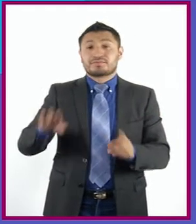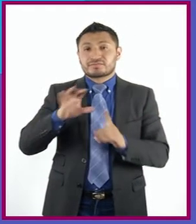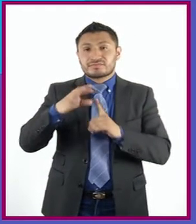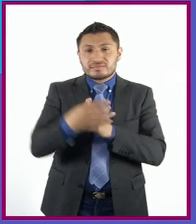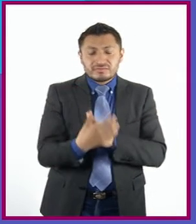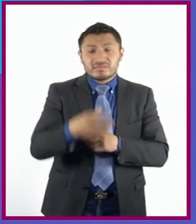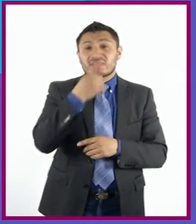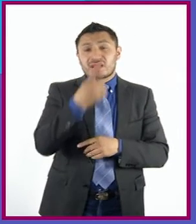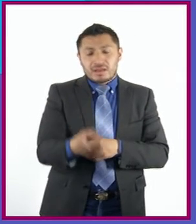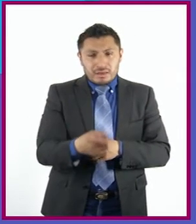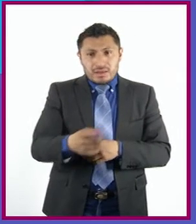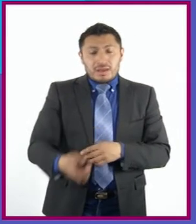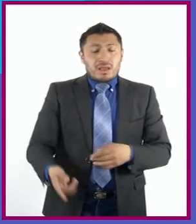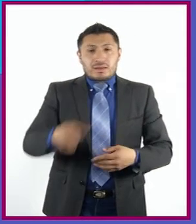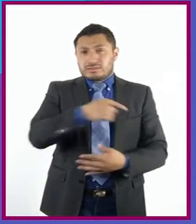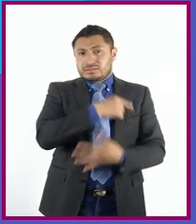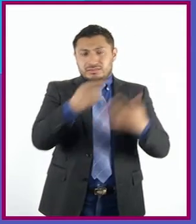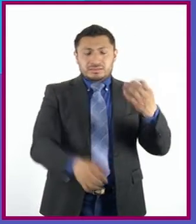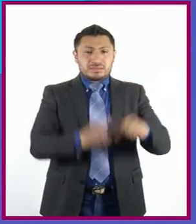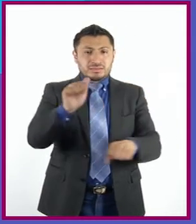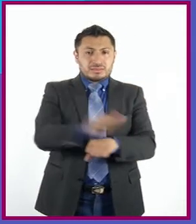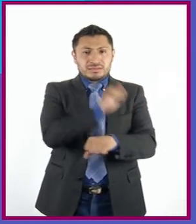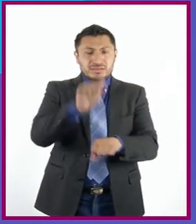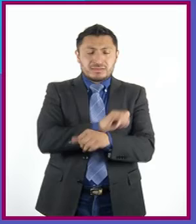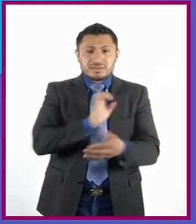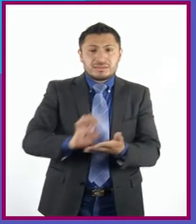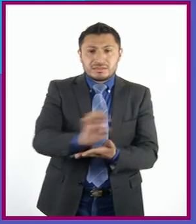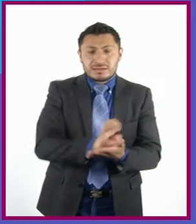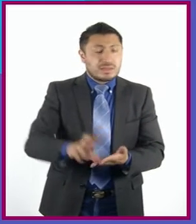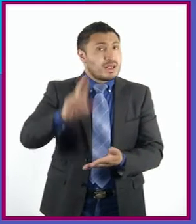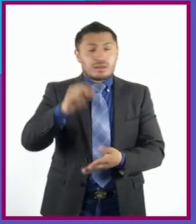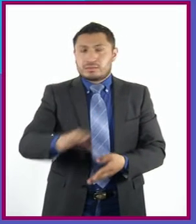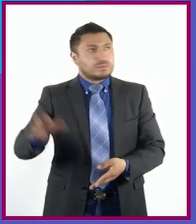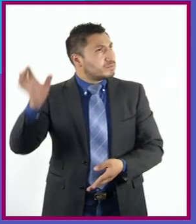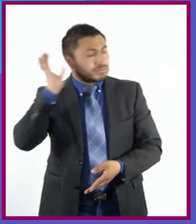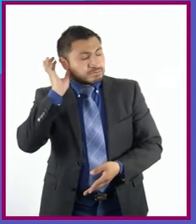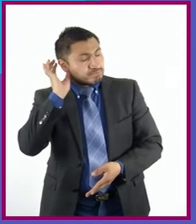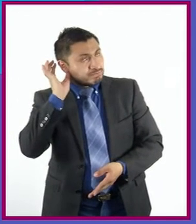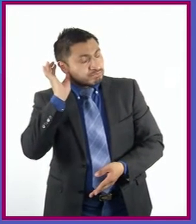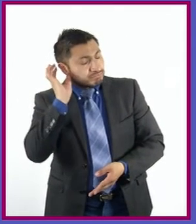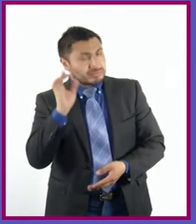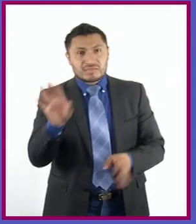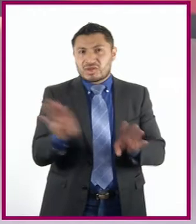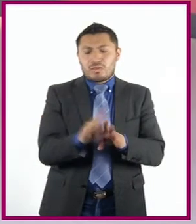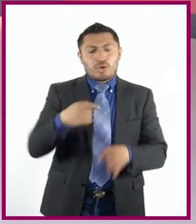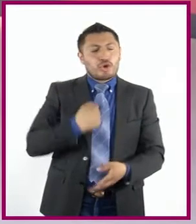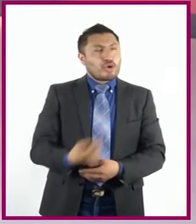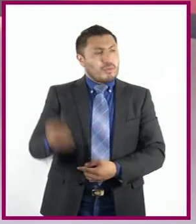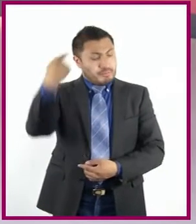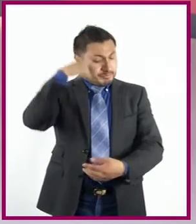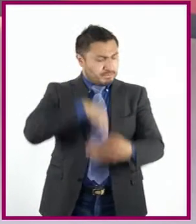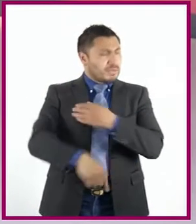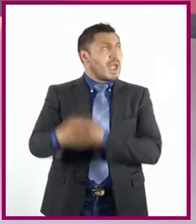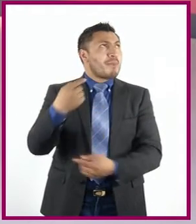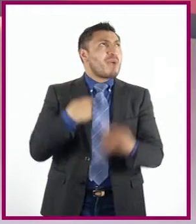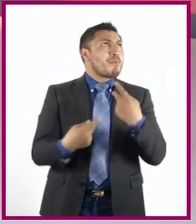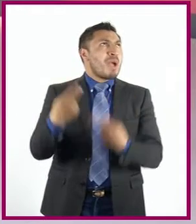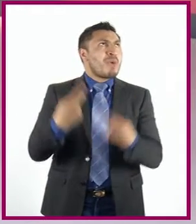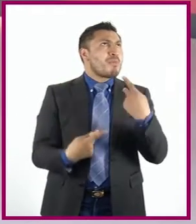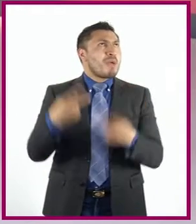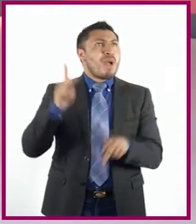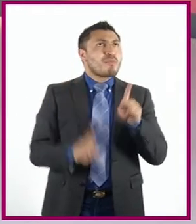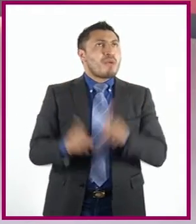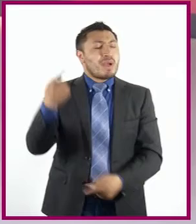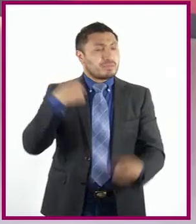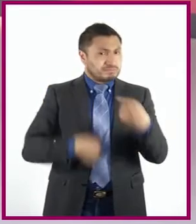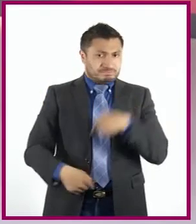dicta que el resto de los personajes en escena no oyen esas palabras. Los apartes, que suelen aparecer entre paréntesis,